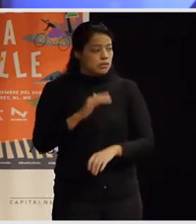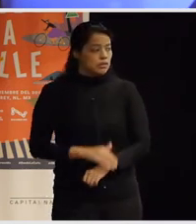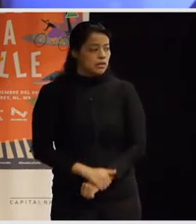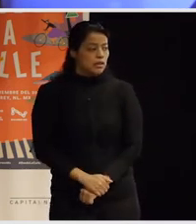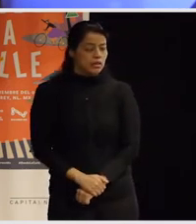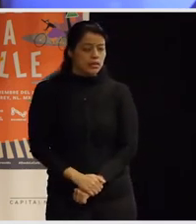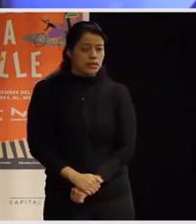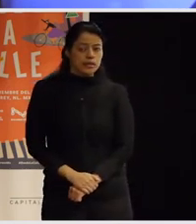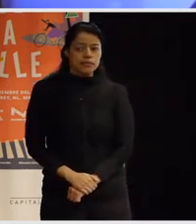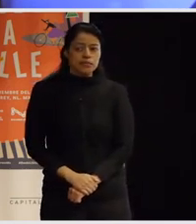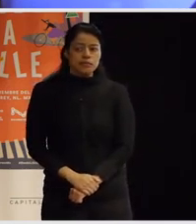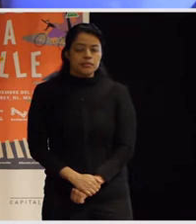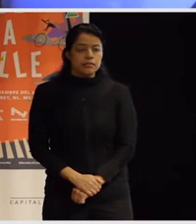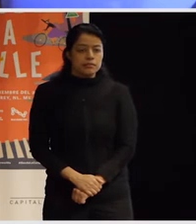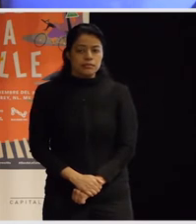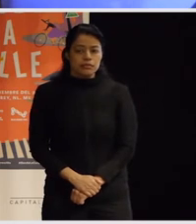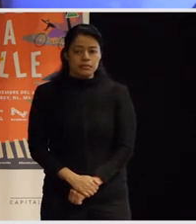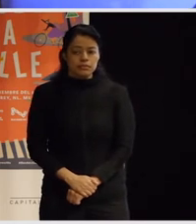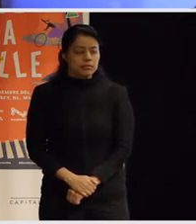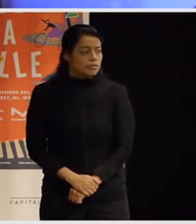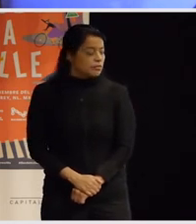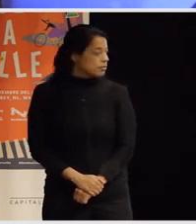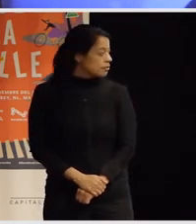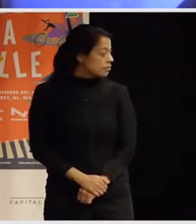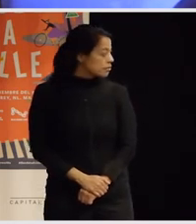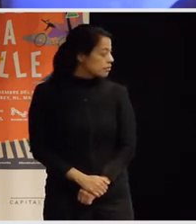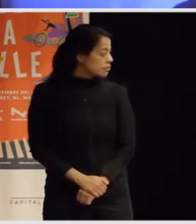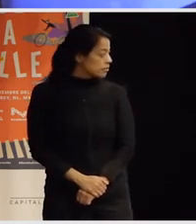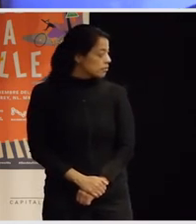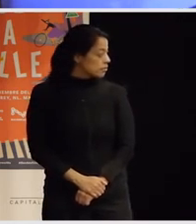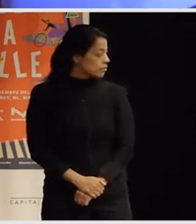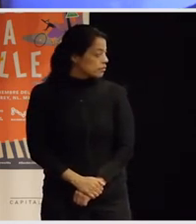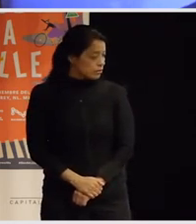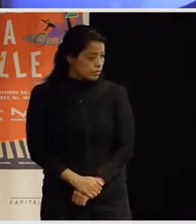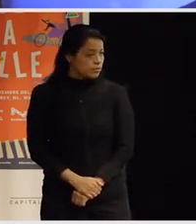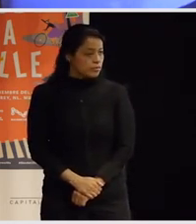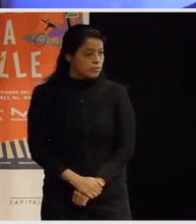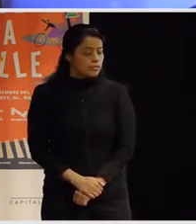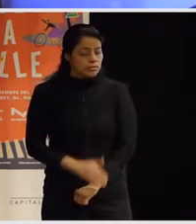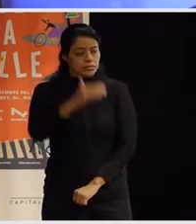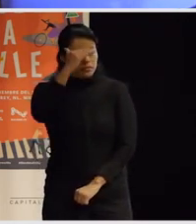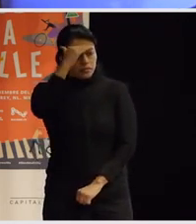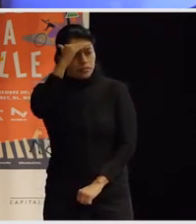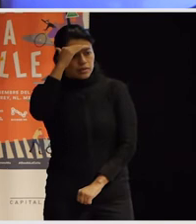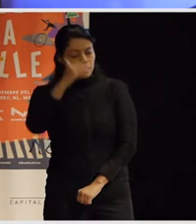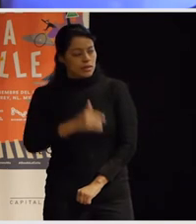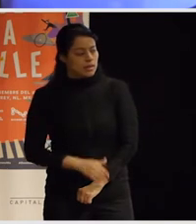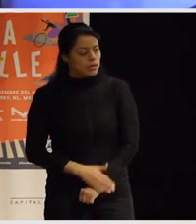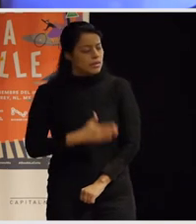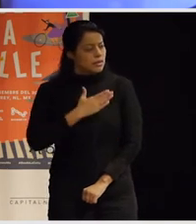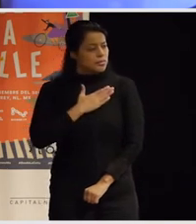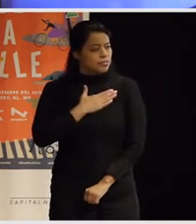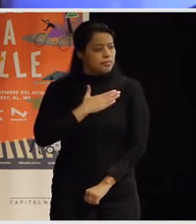pues si no se animan yo también tengo muchas preguntas también pero para que vayan pensando a mí algo